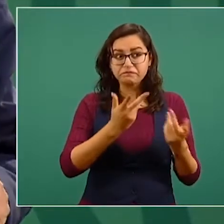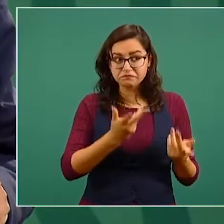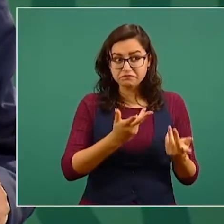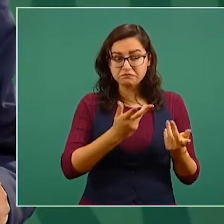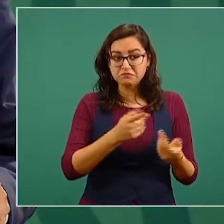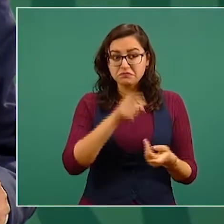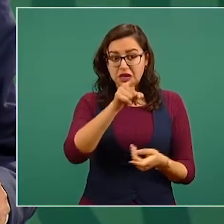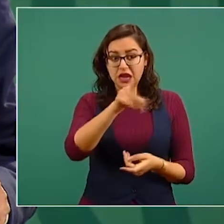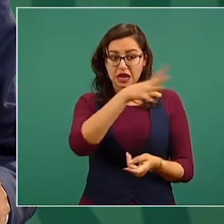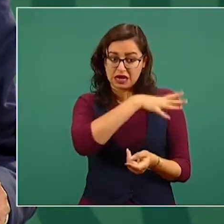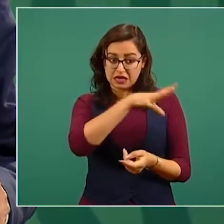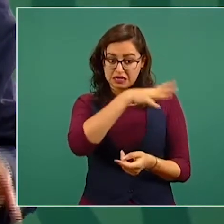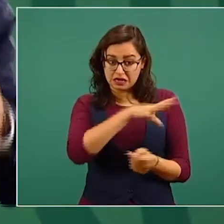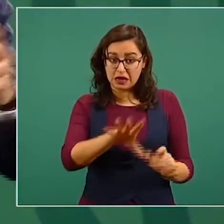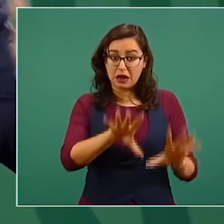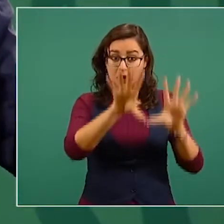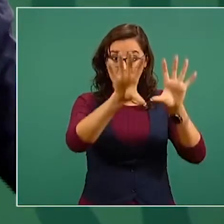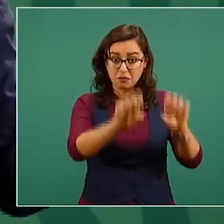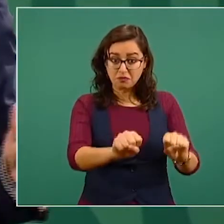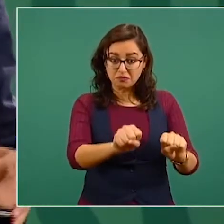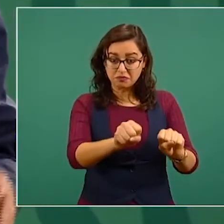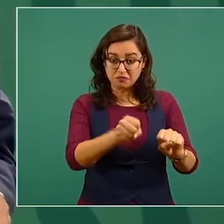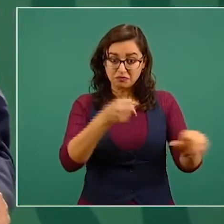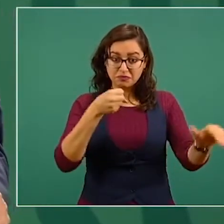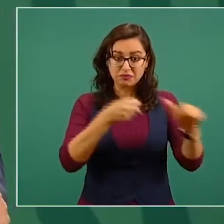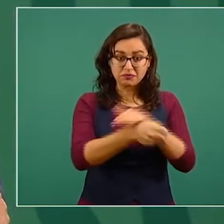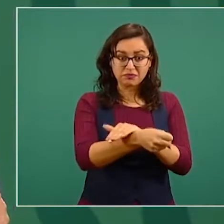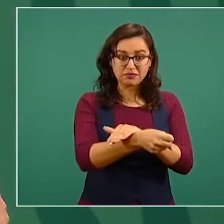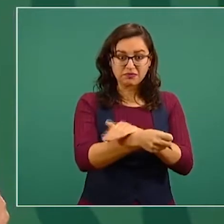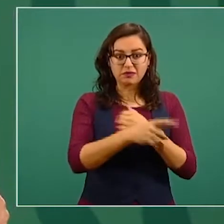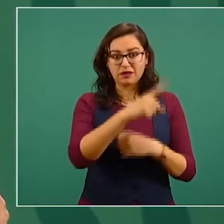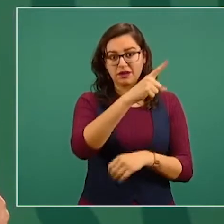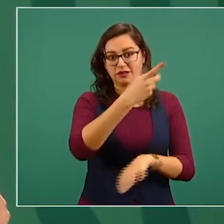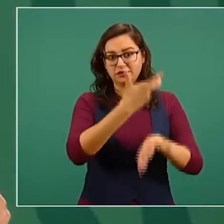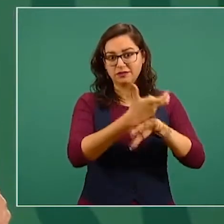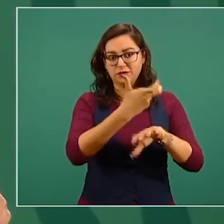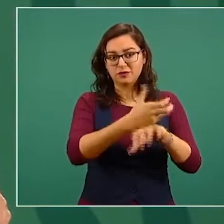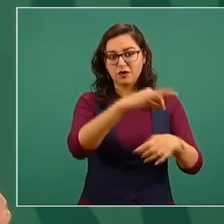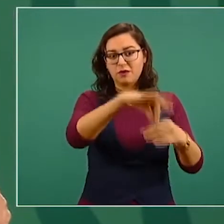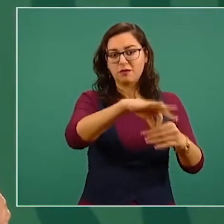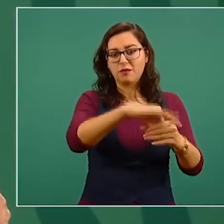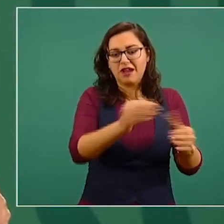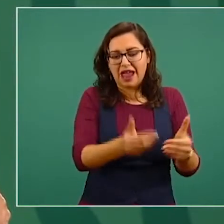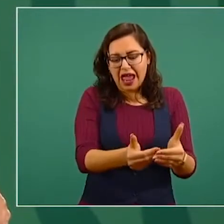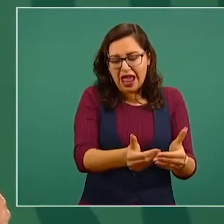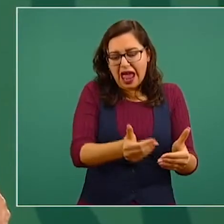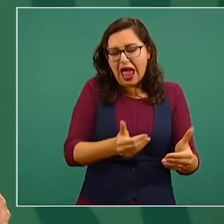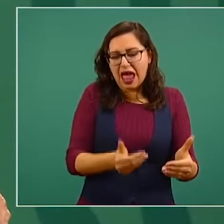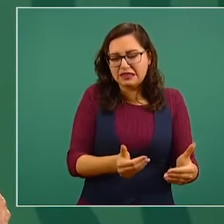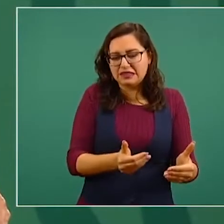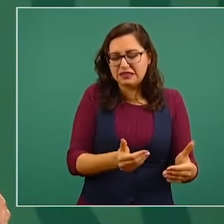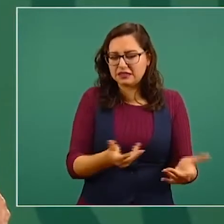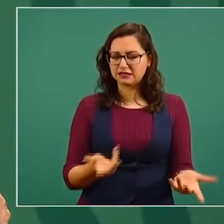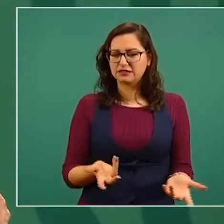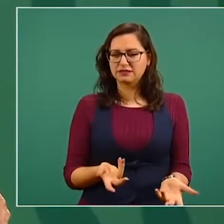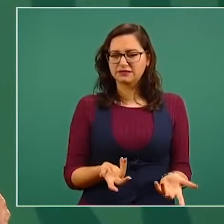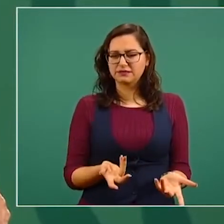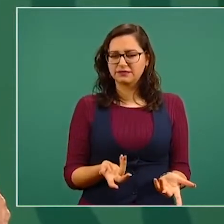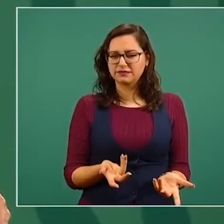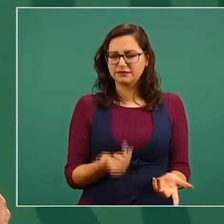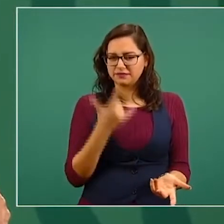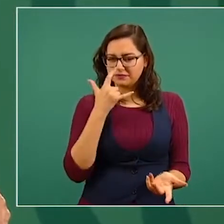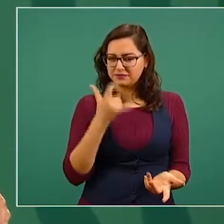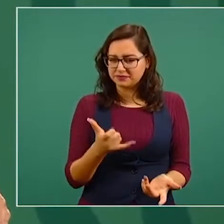Cienfuegos Cepeda, exsecretario de la Defensa Nacional en el gobierno de Enrique Peña Nieto, acusado por Estados Unidos de recibir